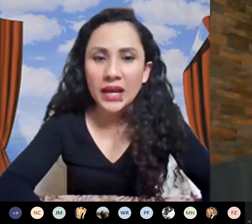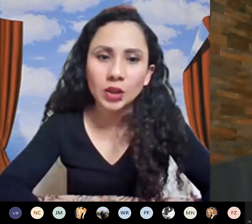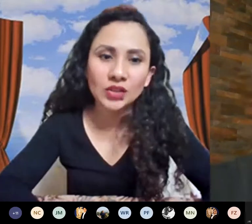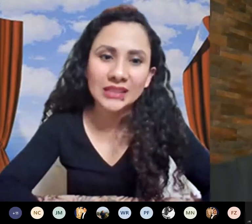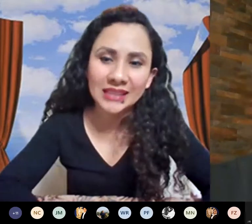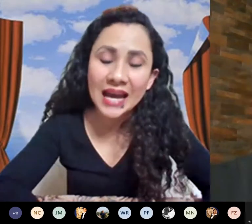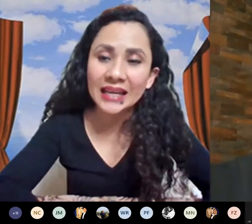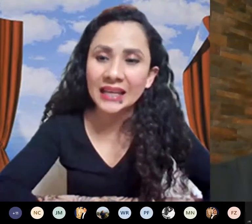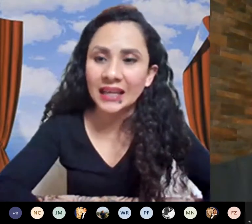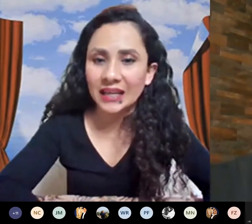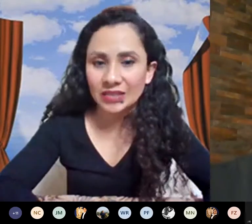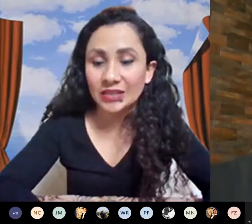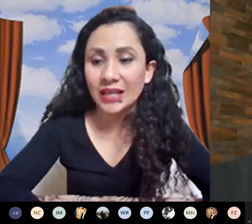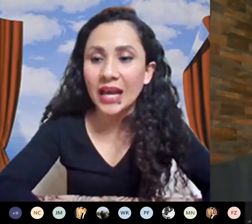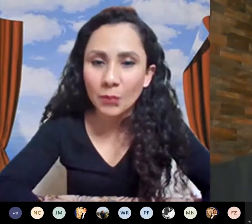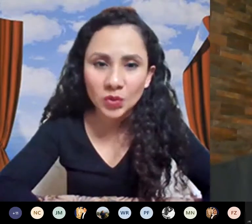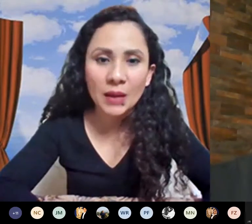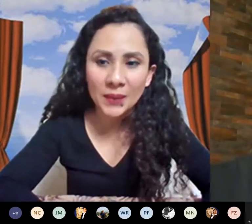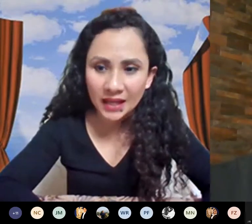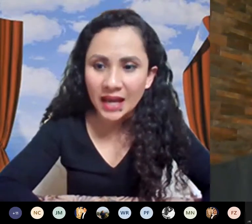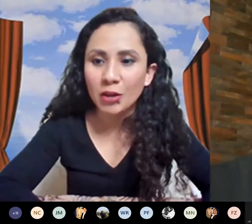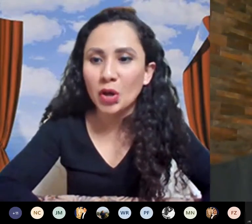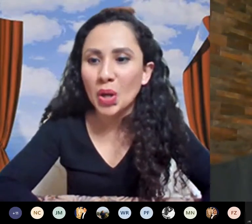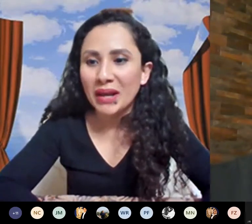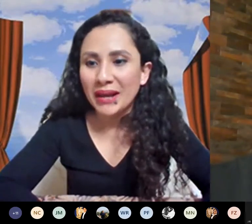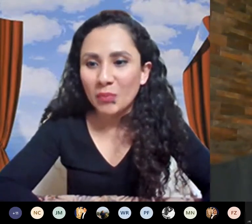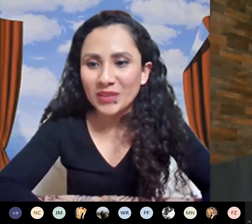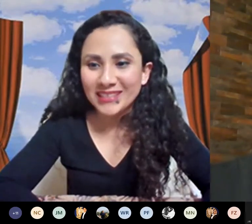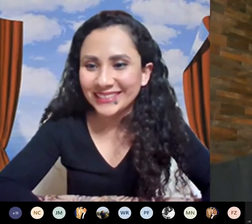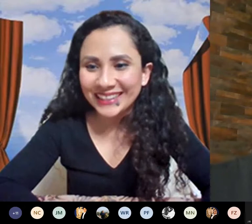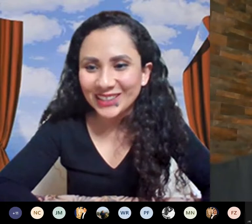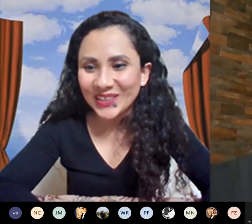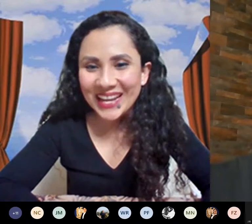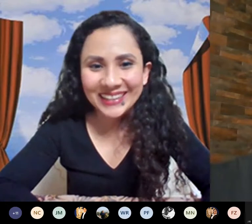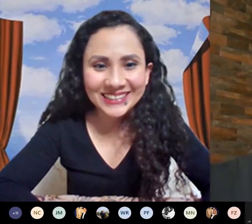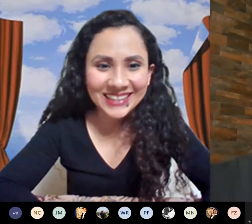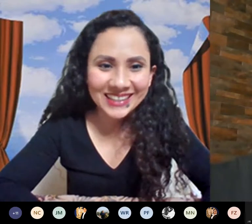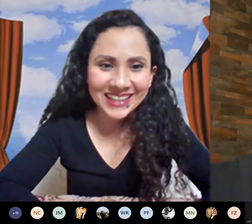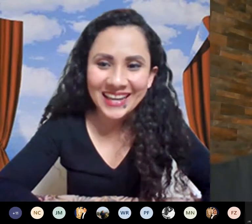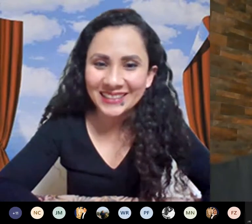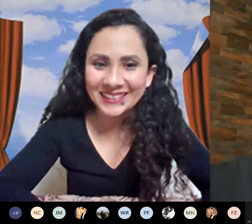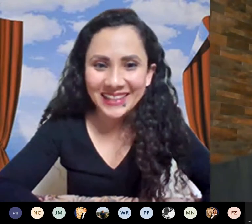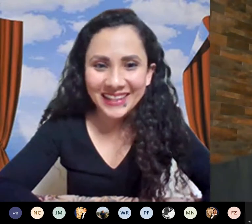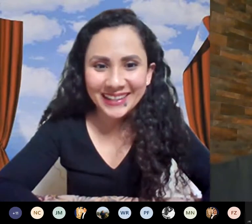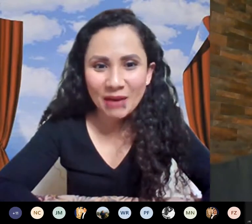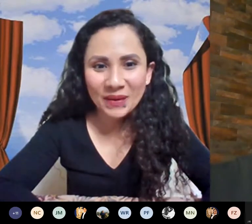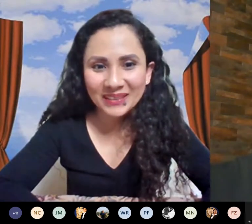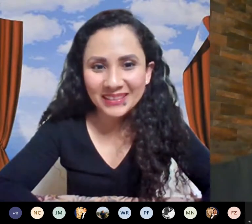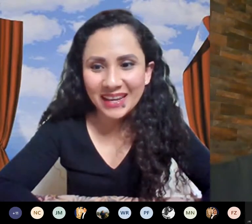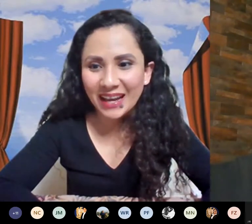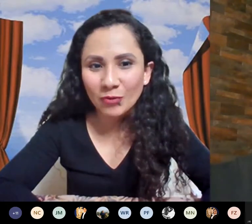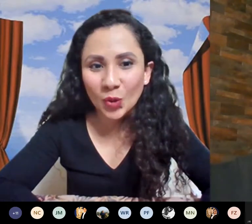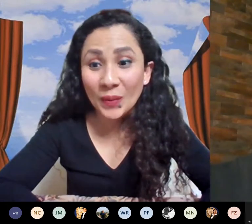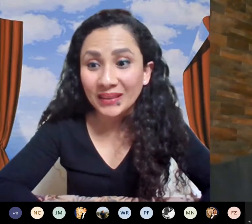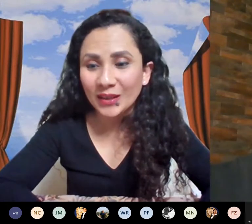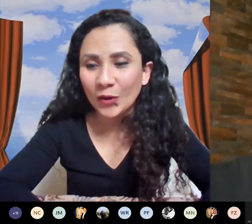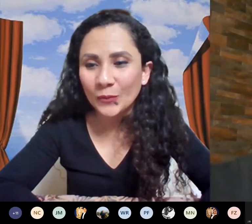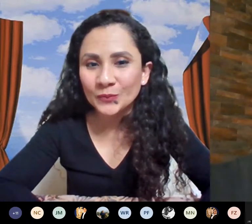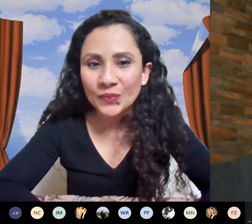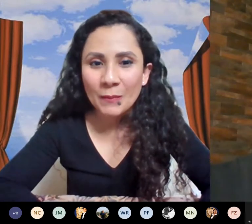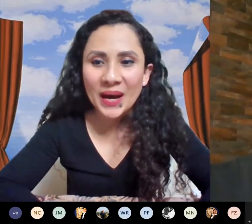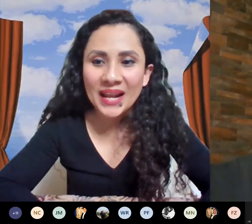algoritmo entonces ahí hemos aplicado pues casi que todas las estrategias de aprendizaje